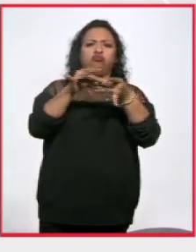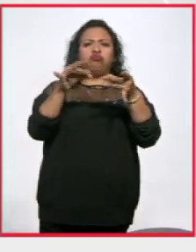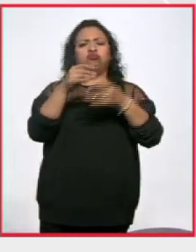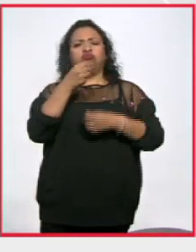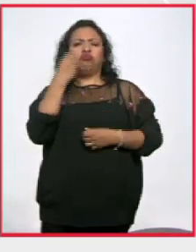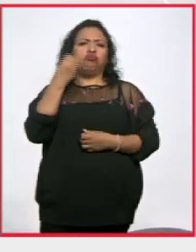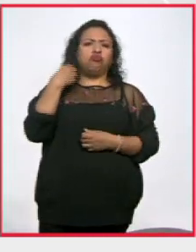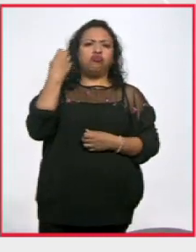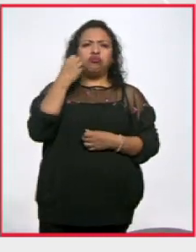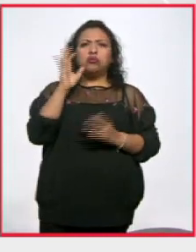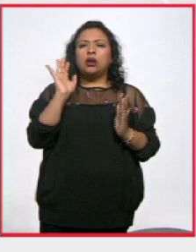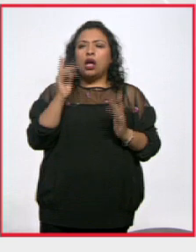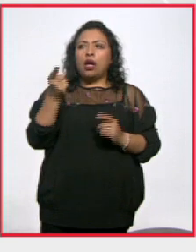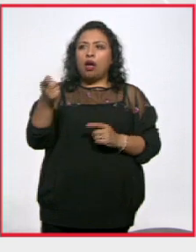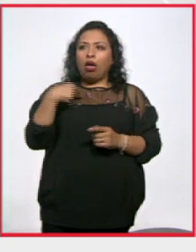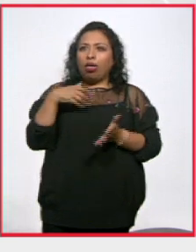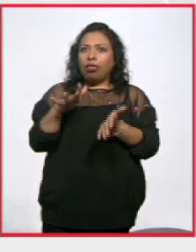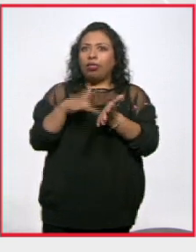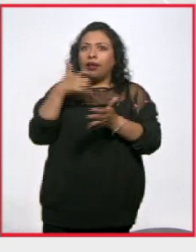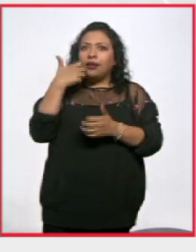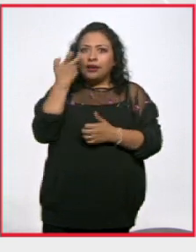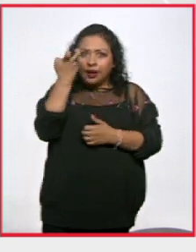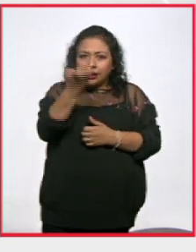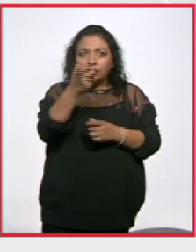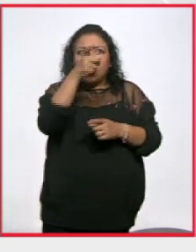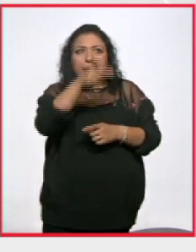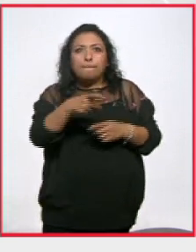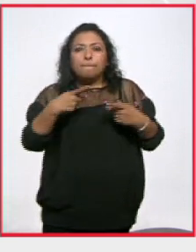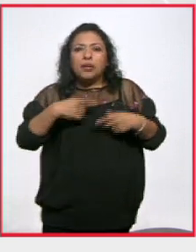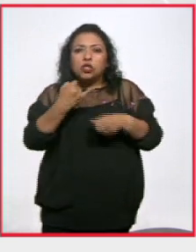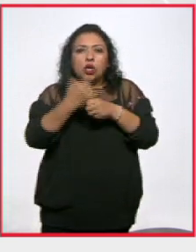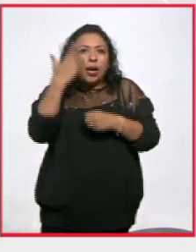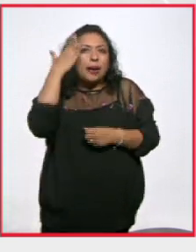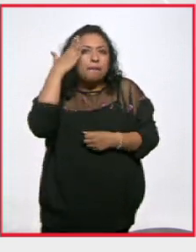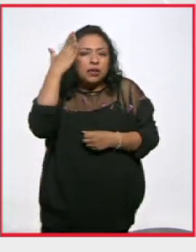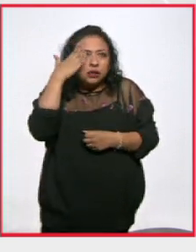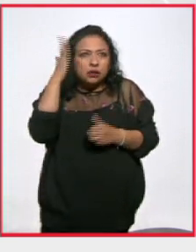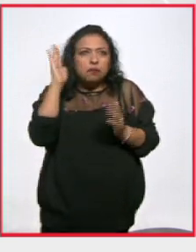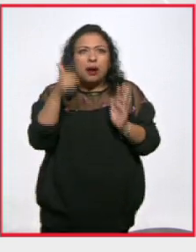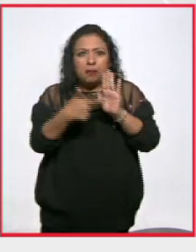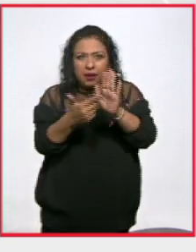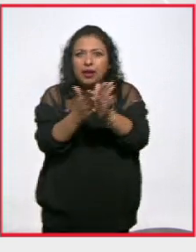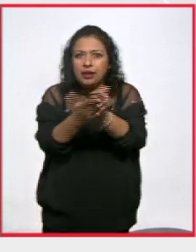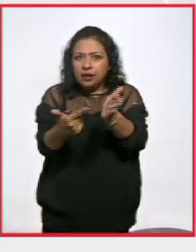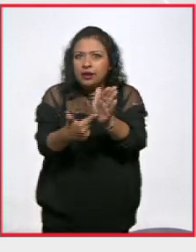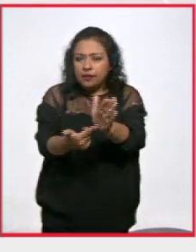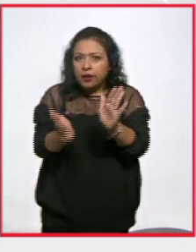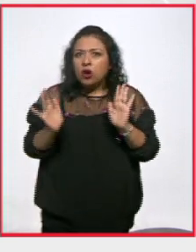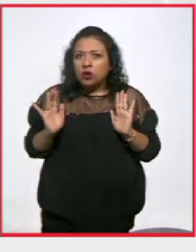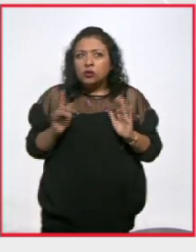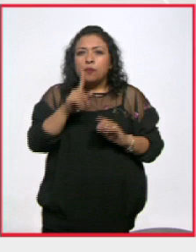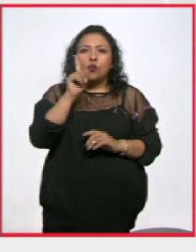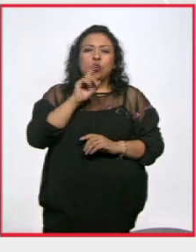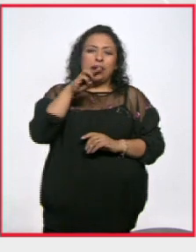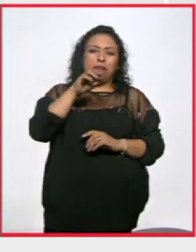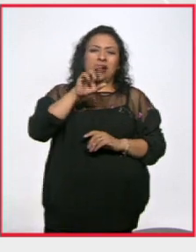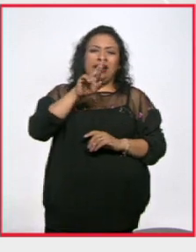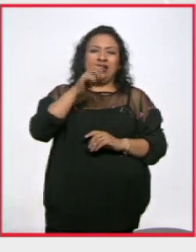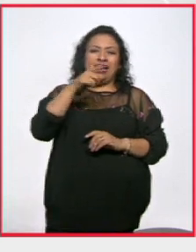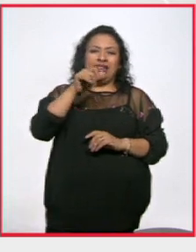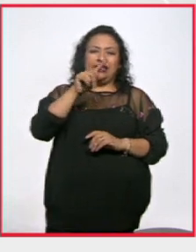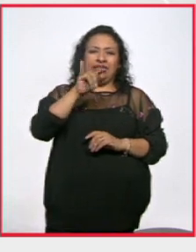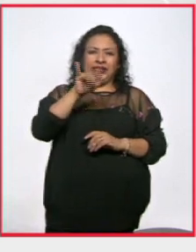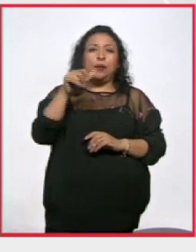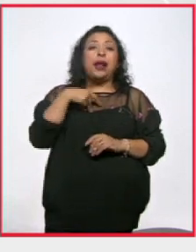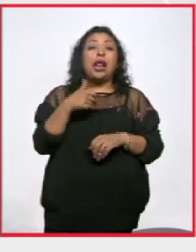discursos y de pronto eso me inspiró para ser uno de los personajes protagónicos lo puedes ver en los libros Margarita Isabel actriz